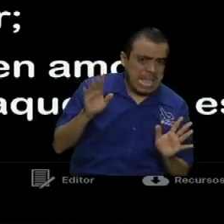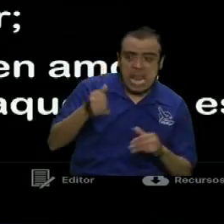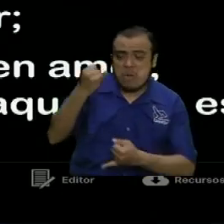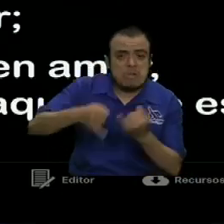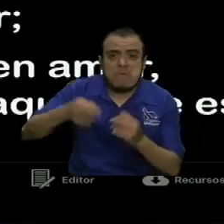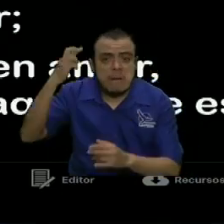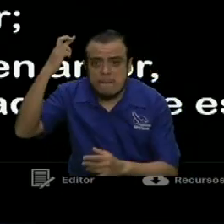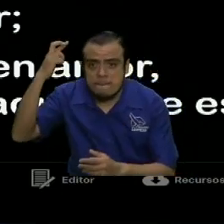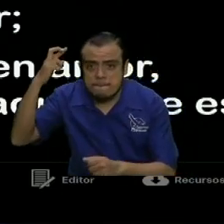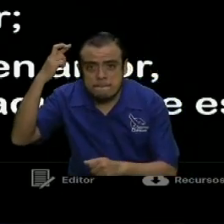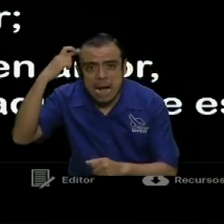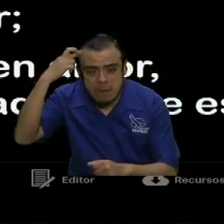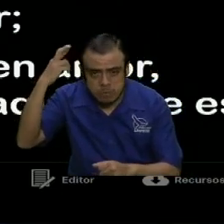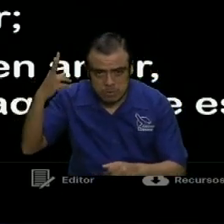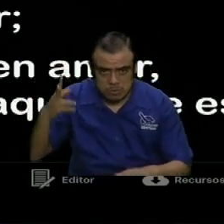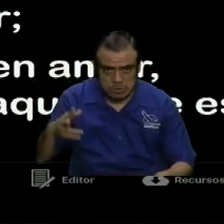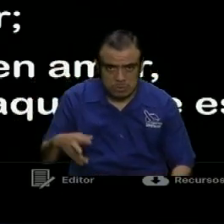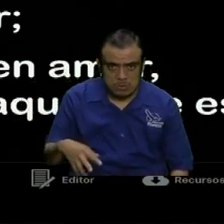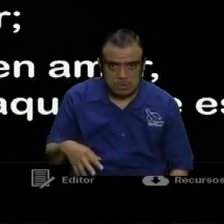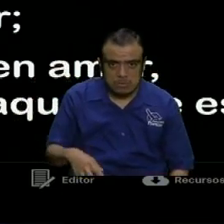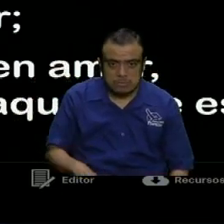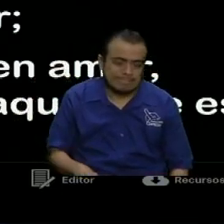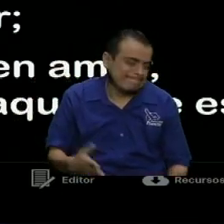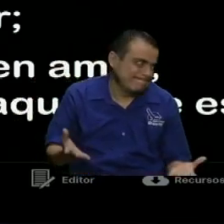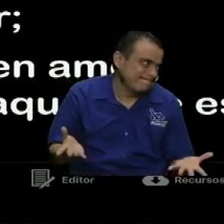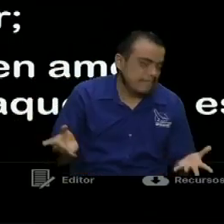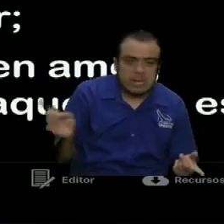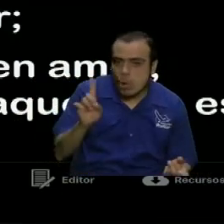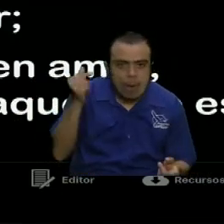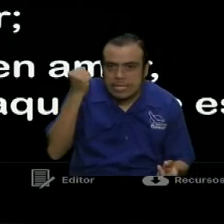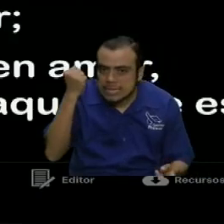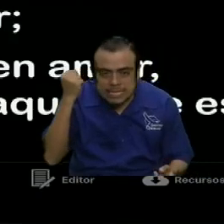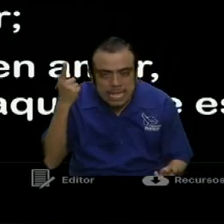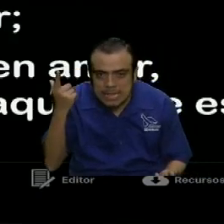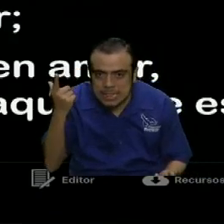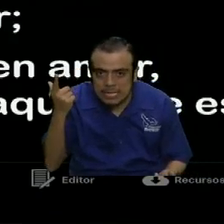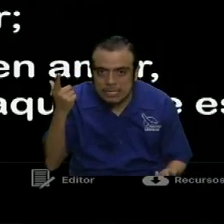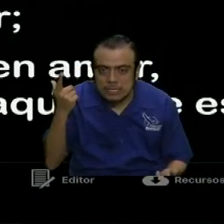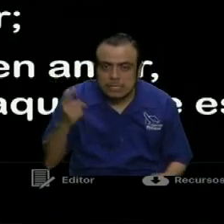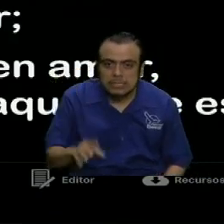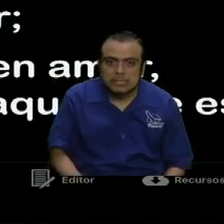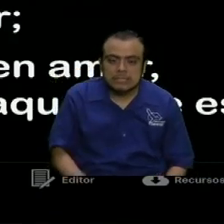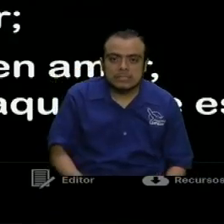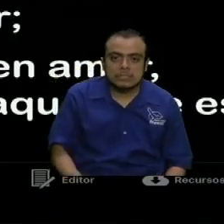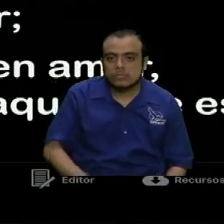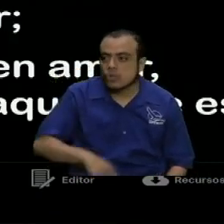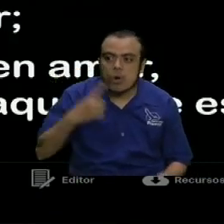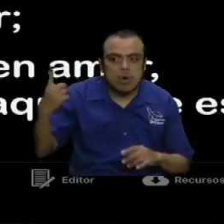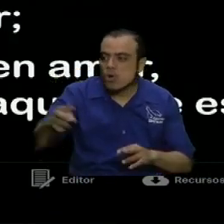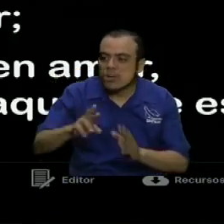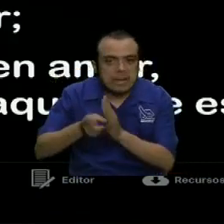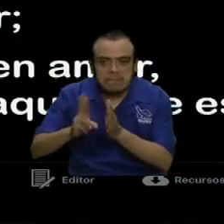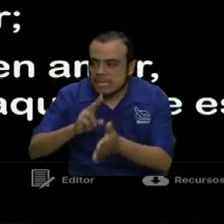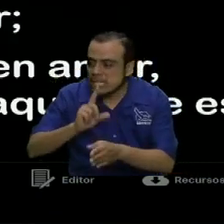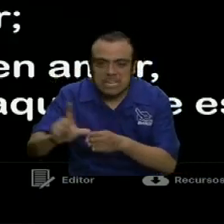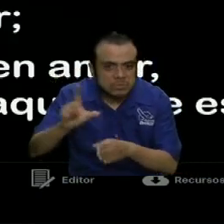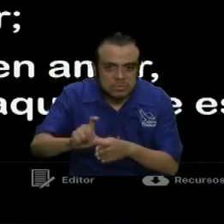Pablo. Por textos mal leídos, hermano, no investigados y que como loro repiten lo que dijo otro loro.